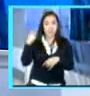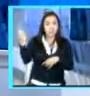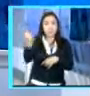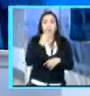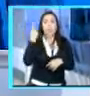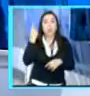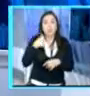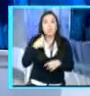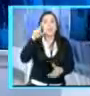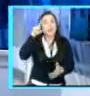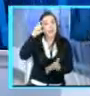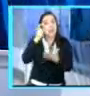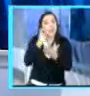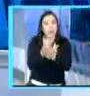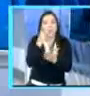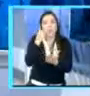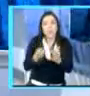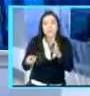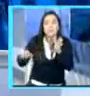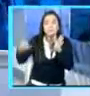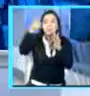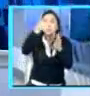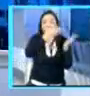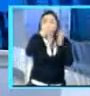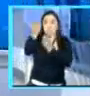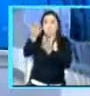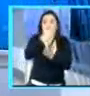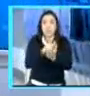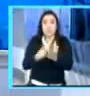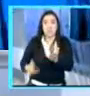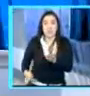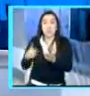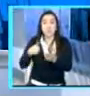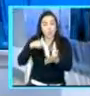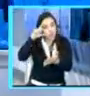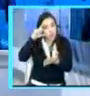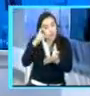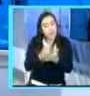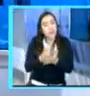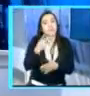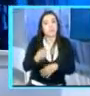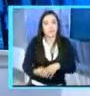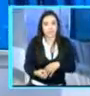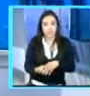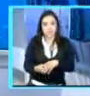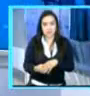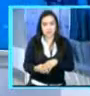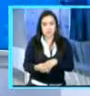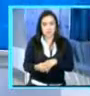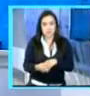que les va a permitir a ustedes, a partir del 15, enfrentar todos los problemas que se van a encontrar.